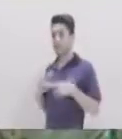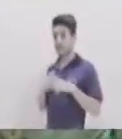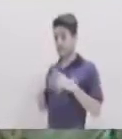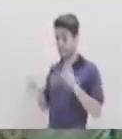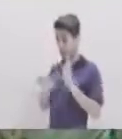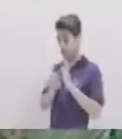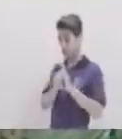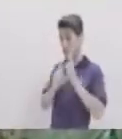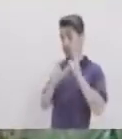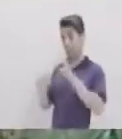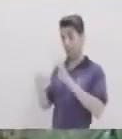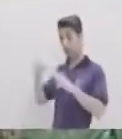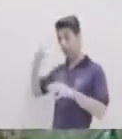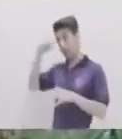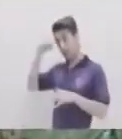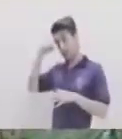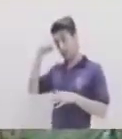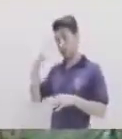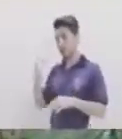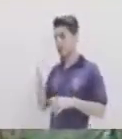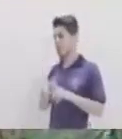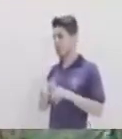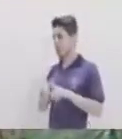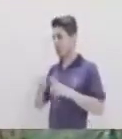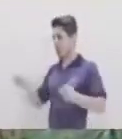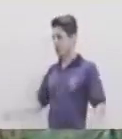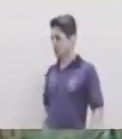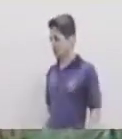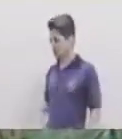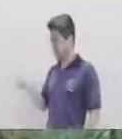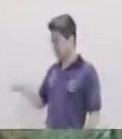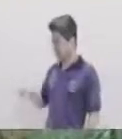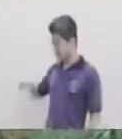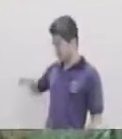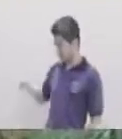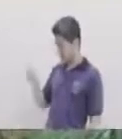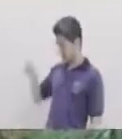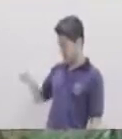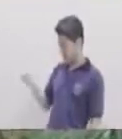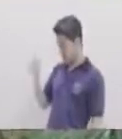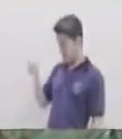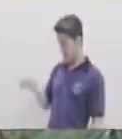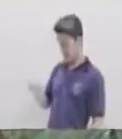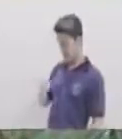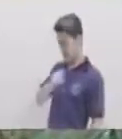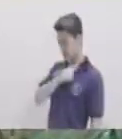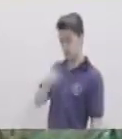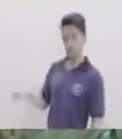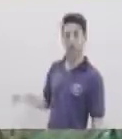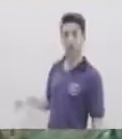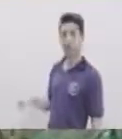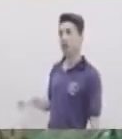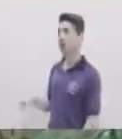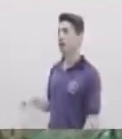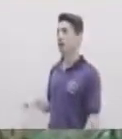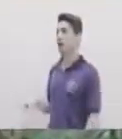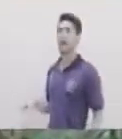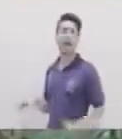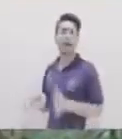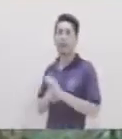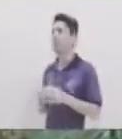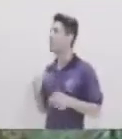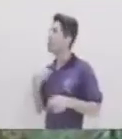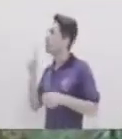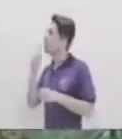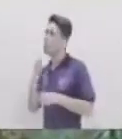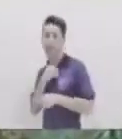Pero un líder negativo Es aquella persona Que castiga Que juzga Y que condena Y te hace hacer cosas Que